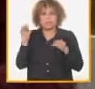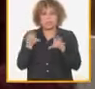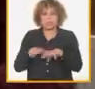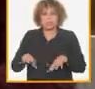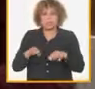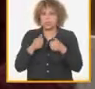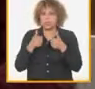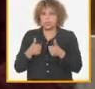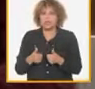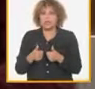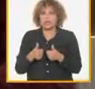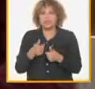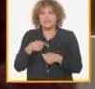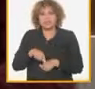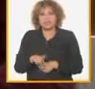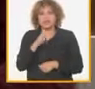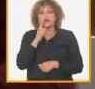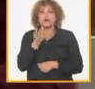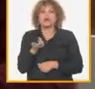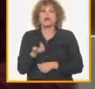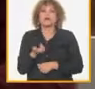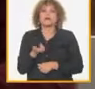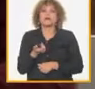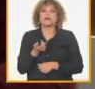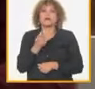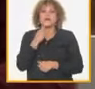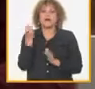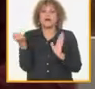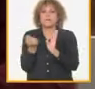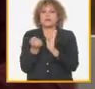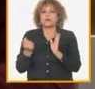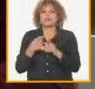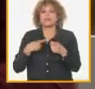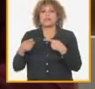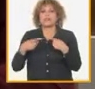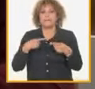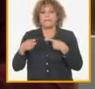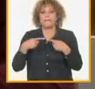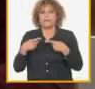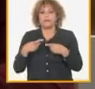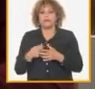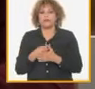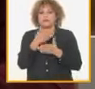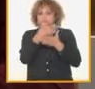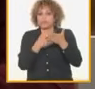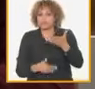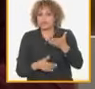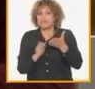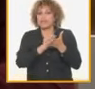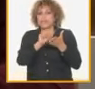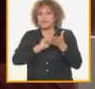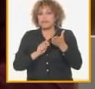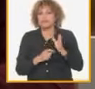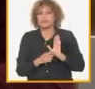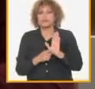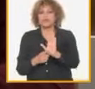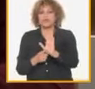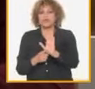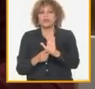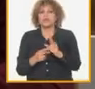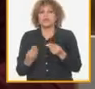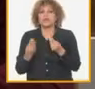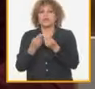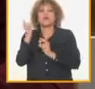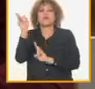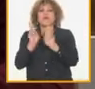de someter a la aprobación del pleno el informe que se ha presentado con los acuerdos que como